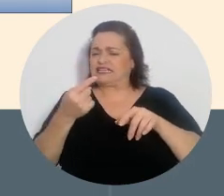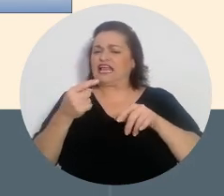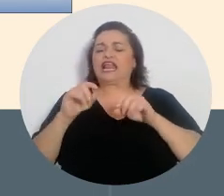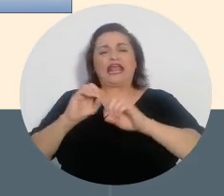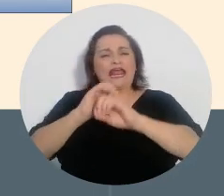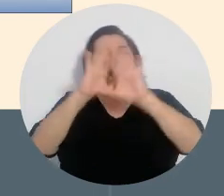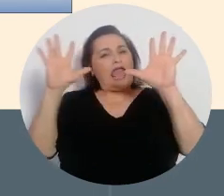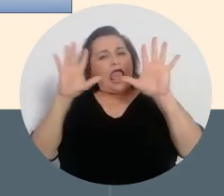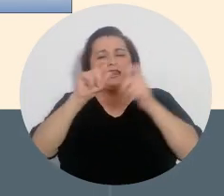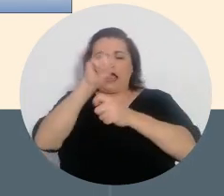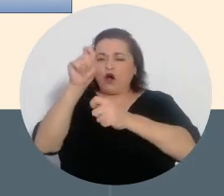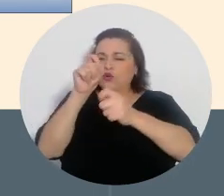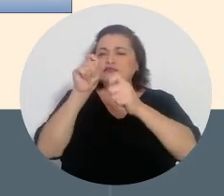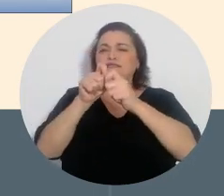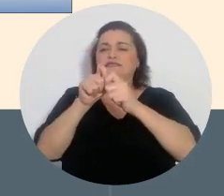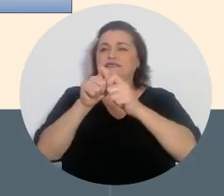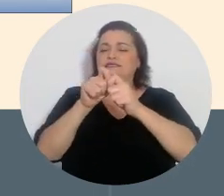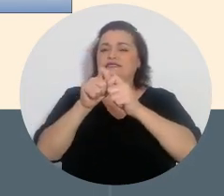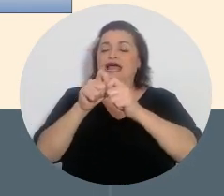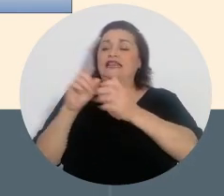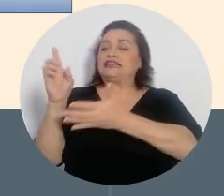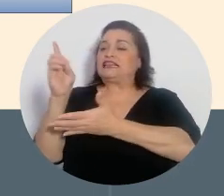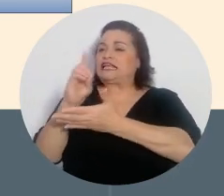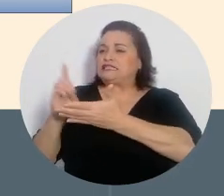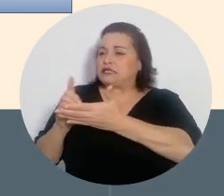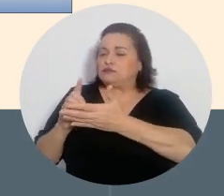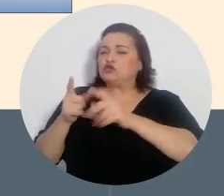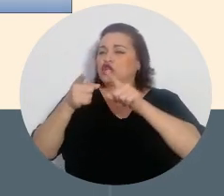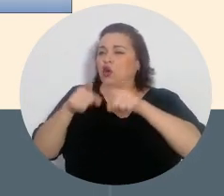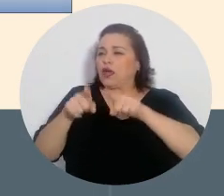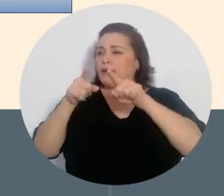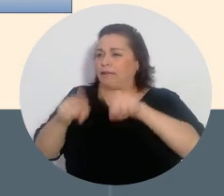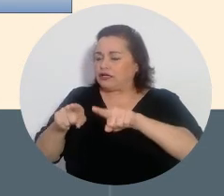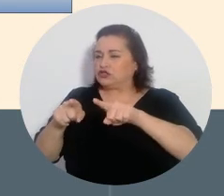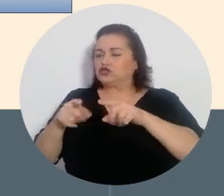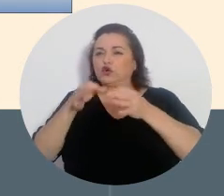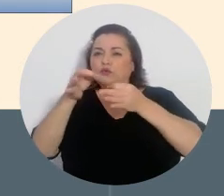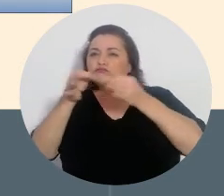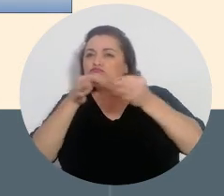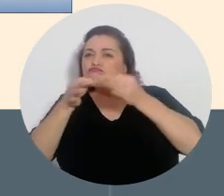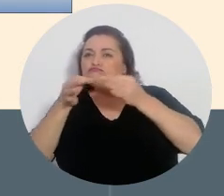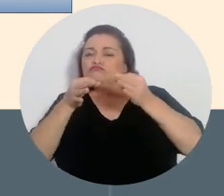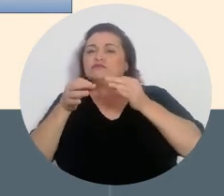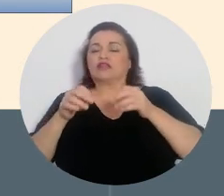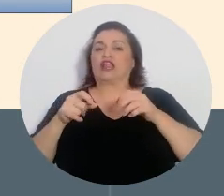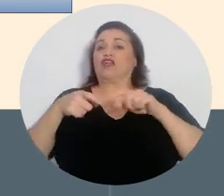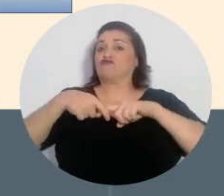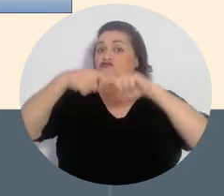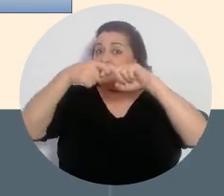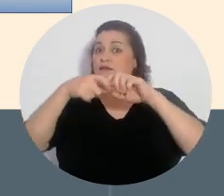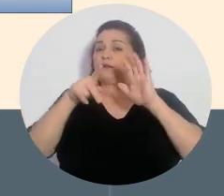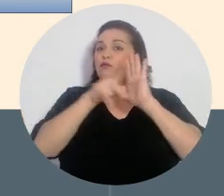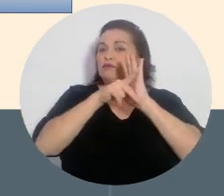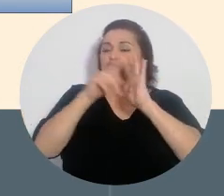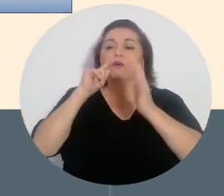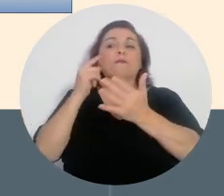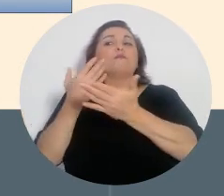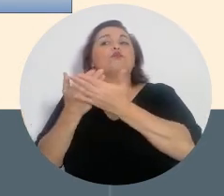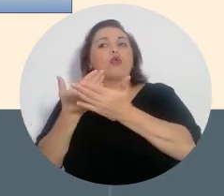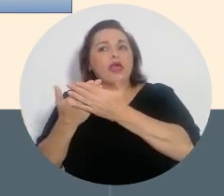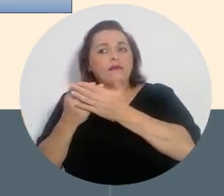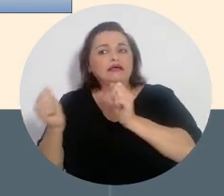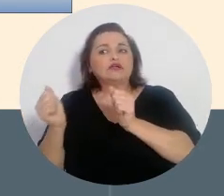de manera clara y precisa la descripción de los hechos que se consideran lesivos a este régimen de prohibición, la prueba